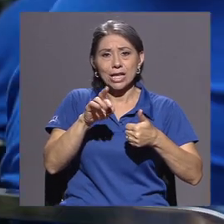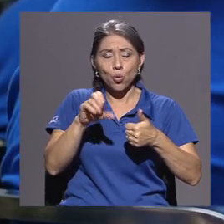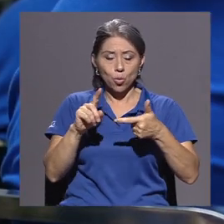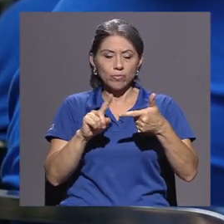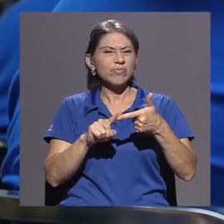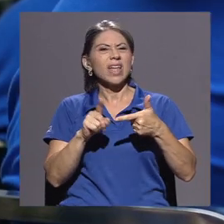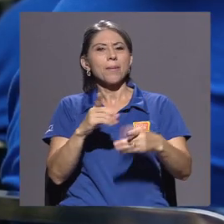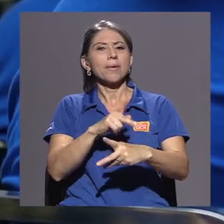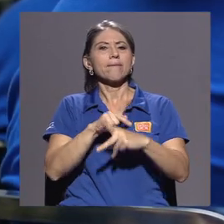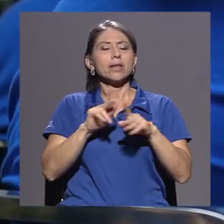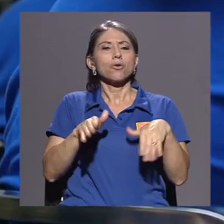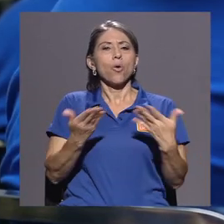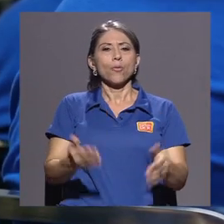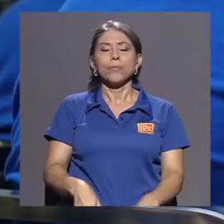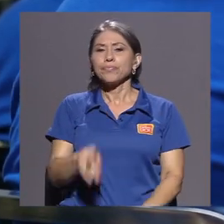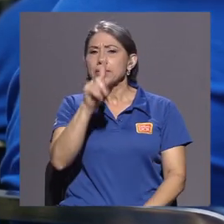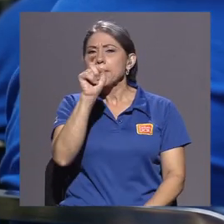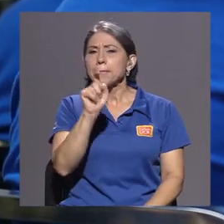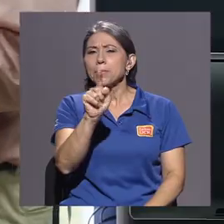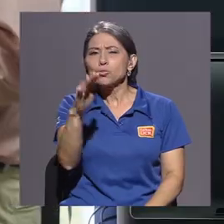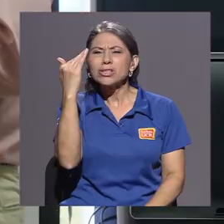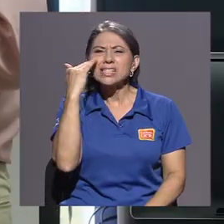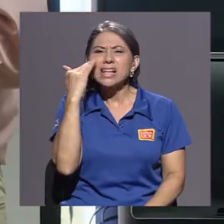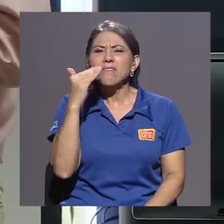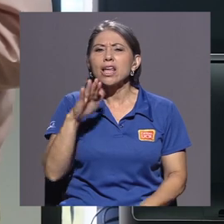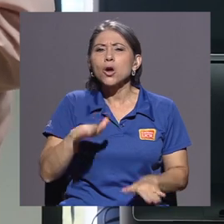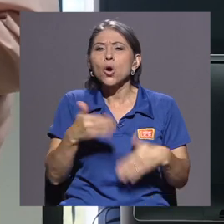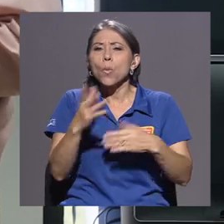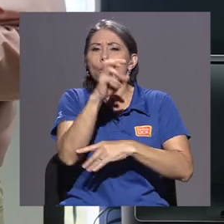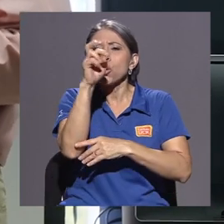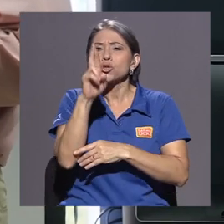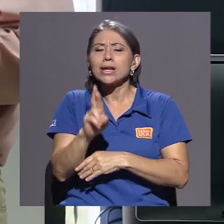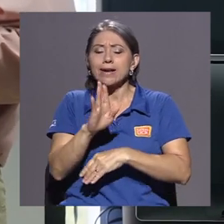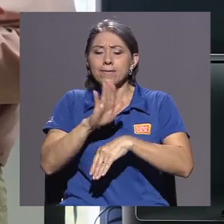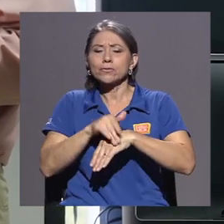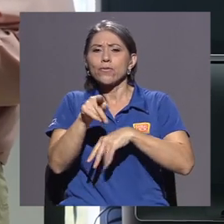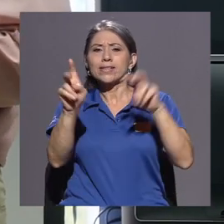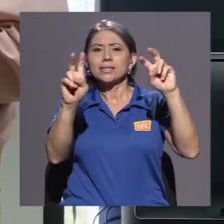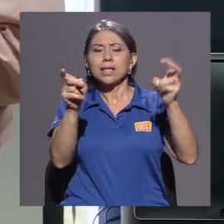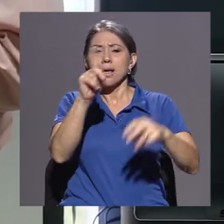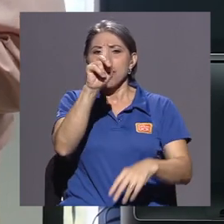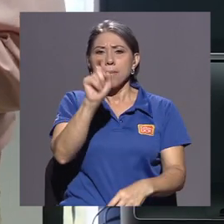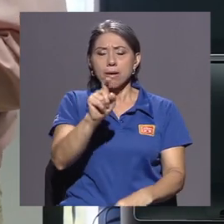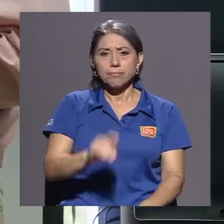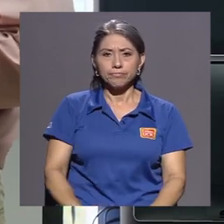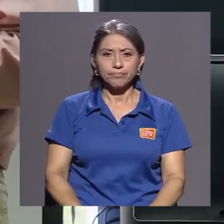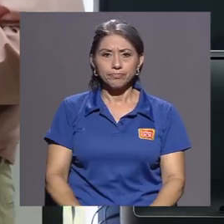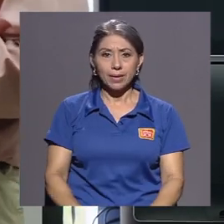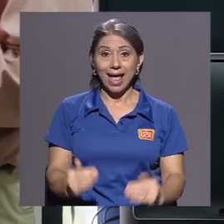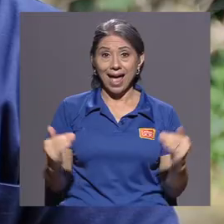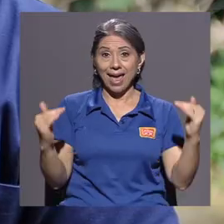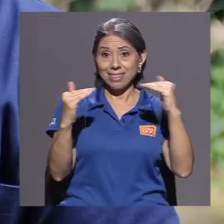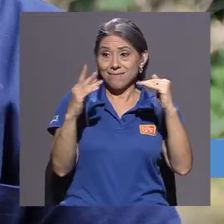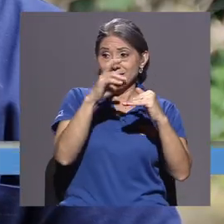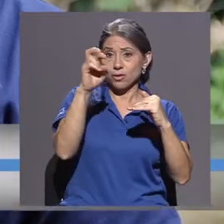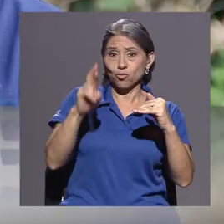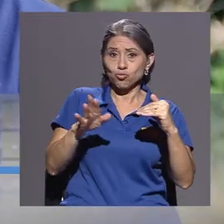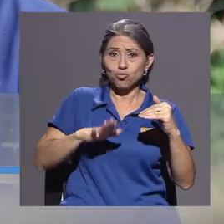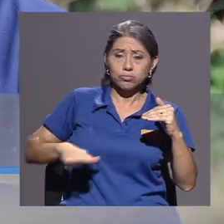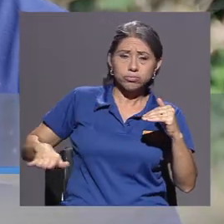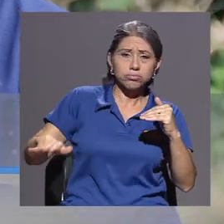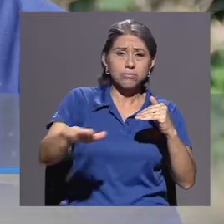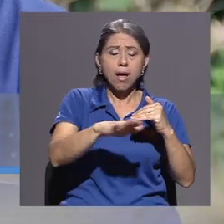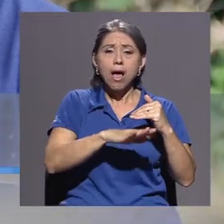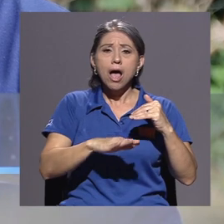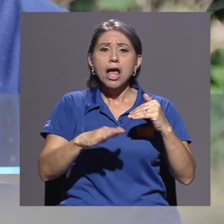puede prevenir. ¿Sabe usted cómo está nuestro país con respecto a este tema? A nivel país nos encontramos